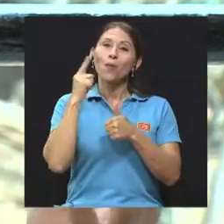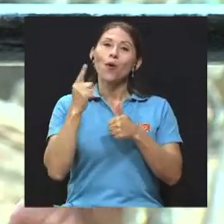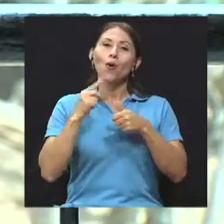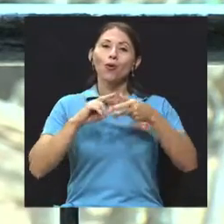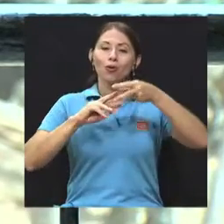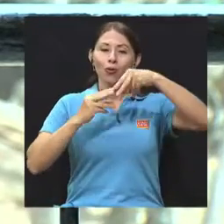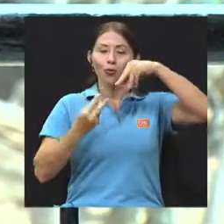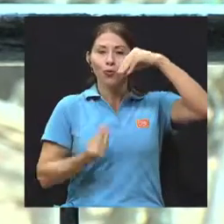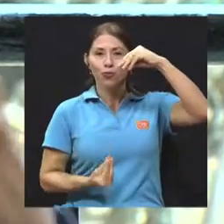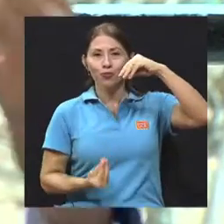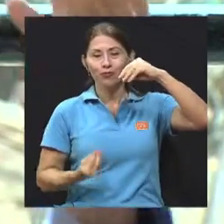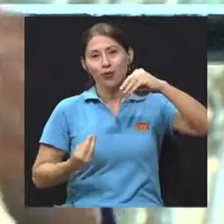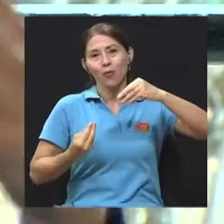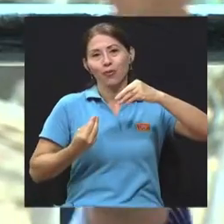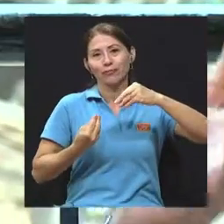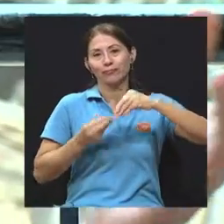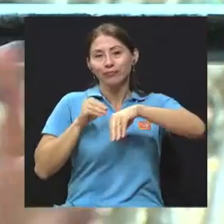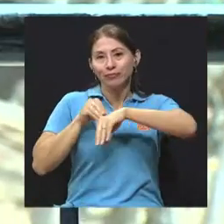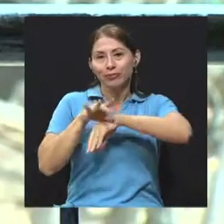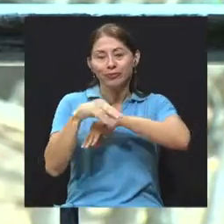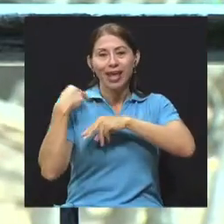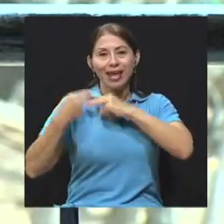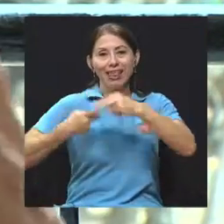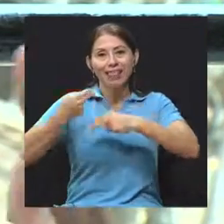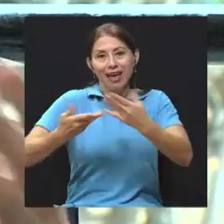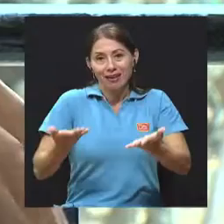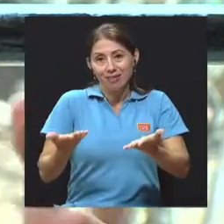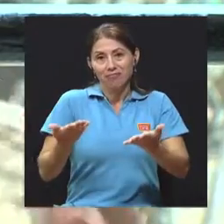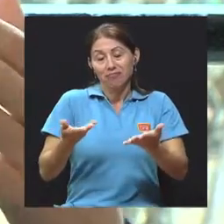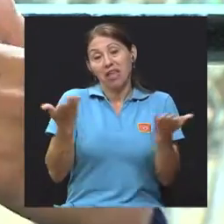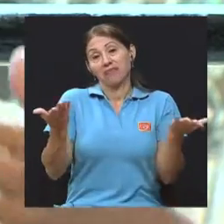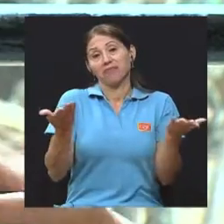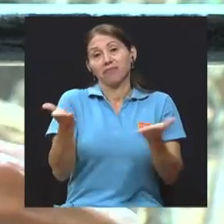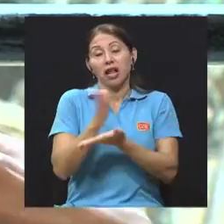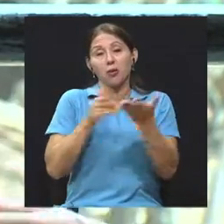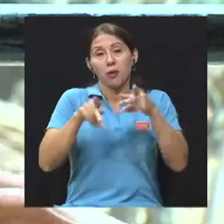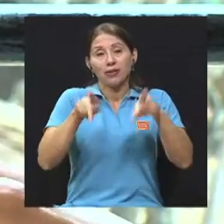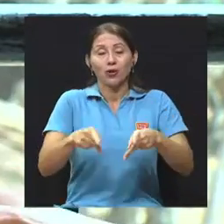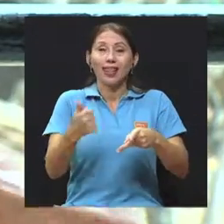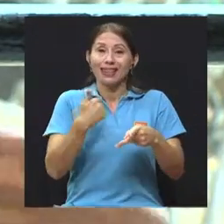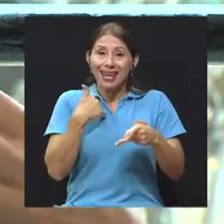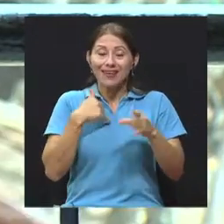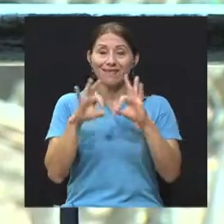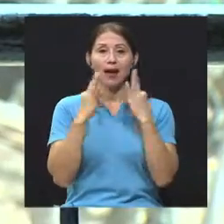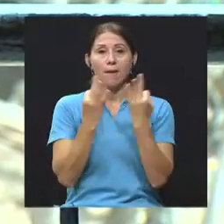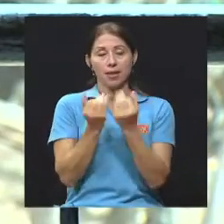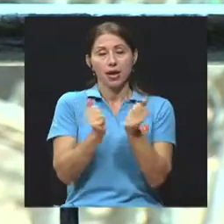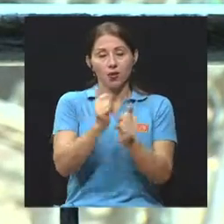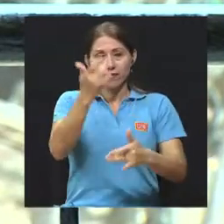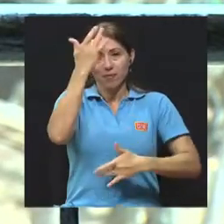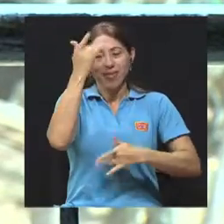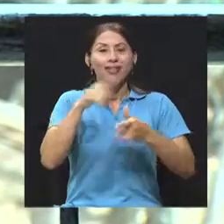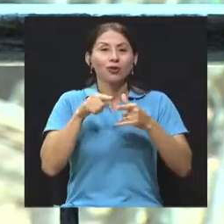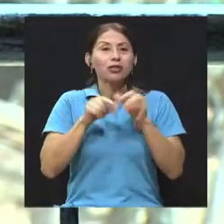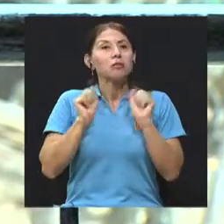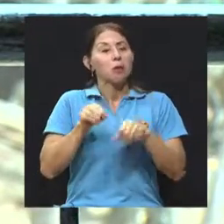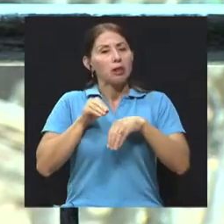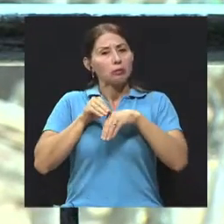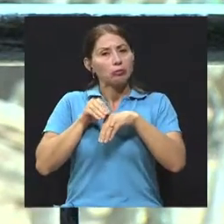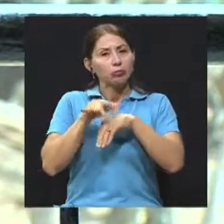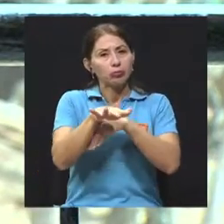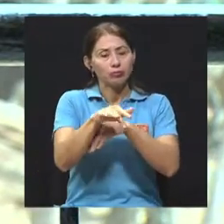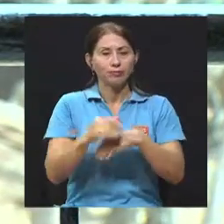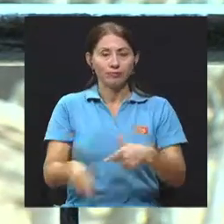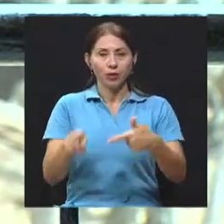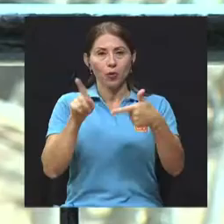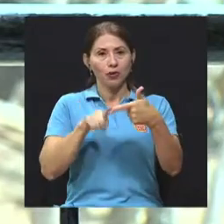y nadie lo puede evitar, ¿verdad? Si uno nació de alguien que tenga la enfermedad o tiene un familiar con la enfermedad, tendrá algunos genes que favorezcan la enfermedad. La otra parte es